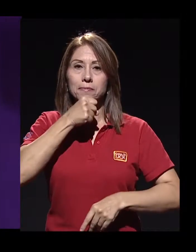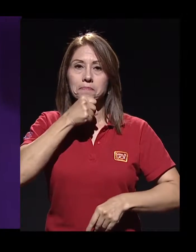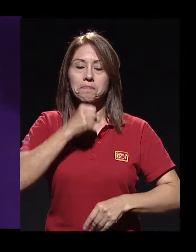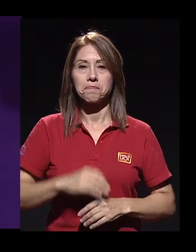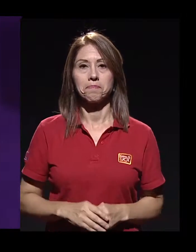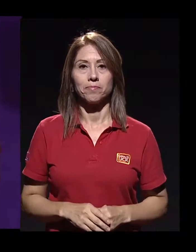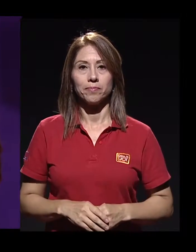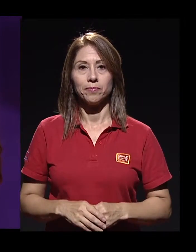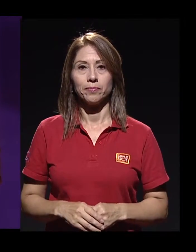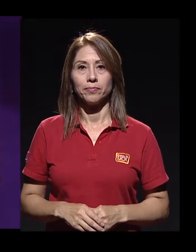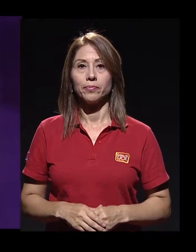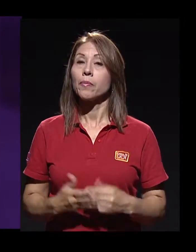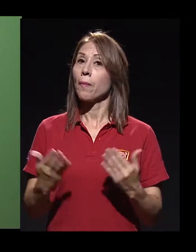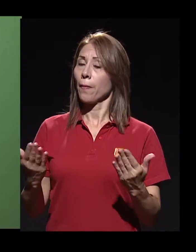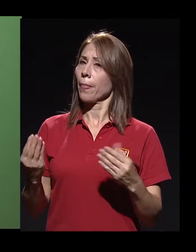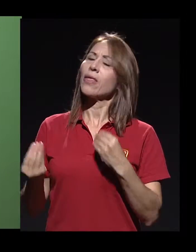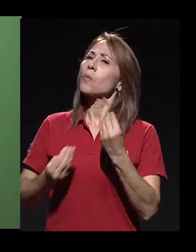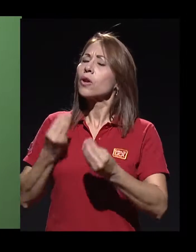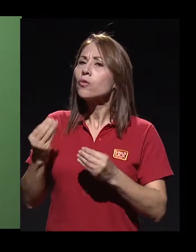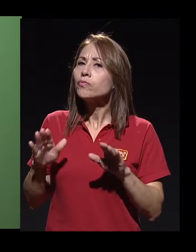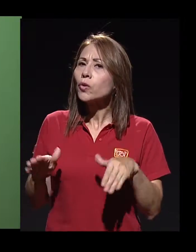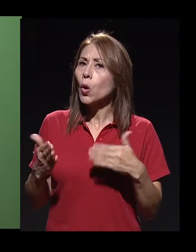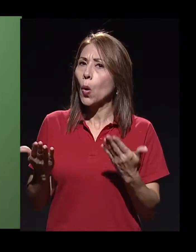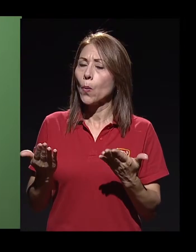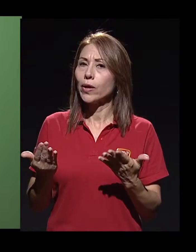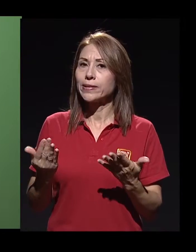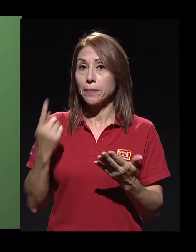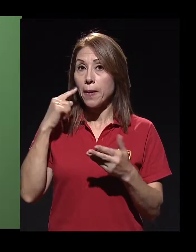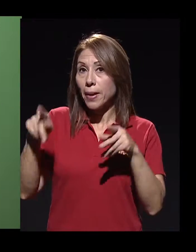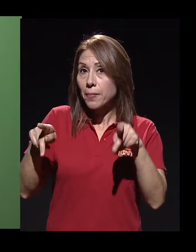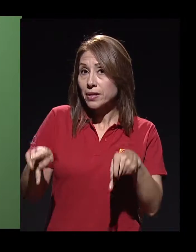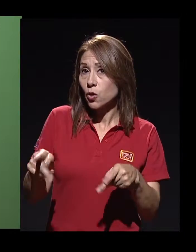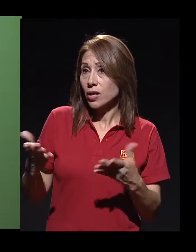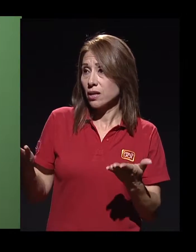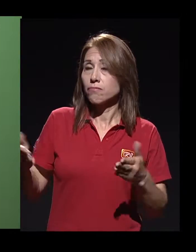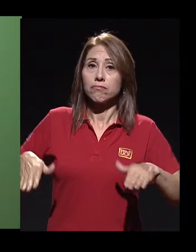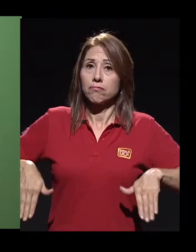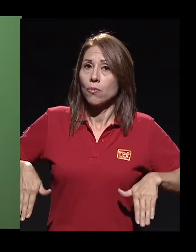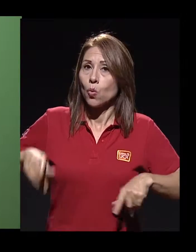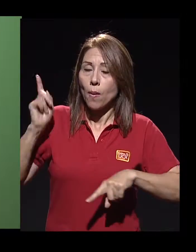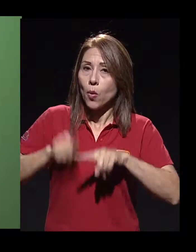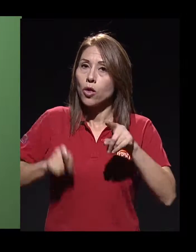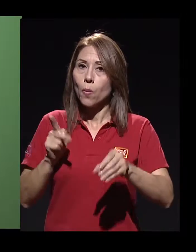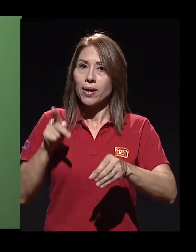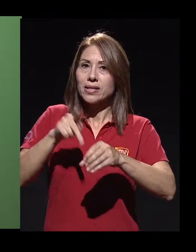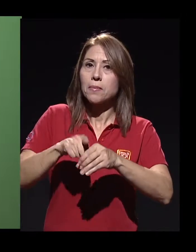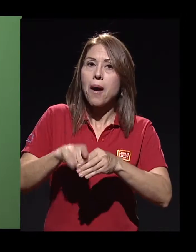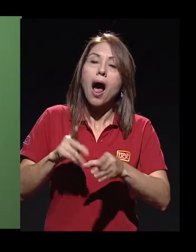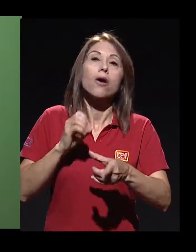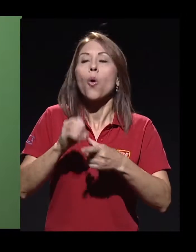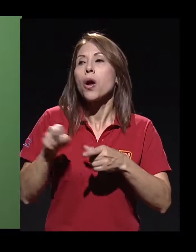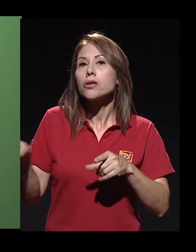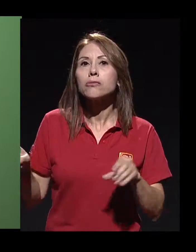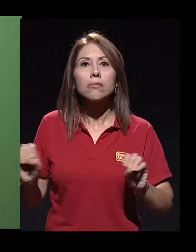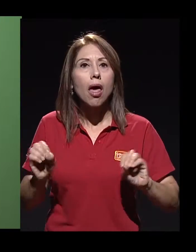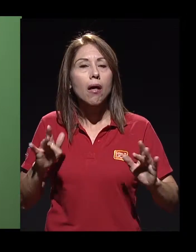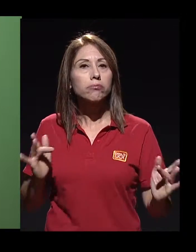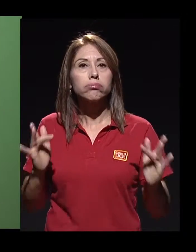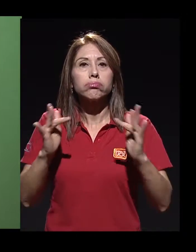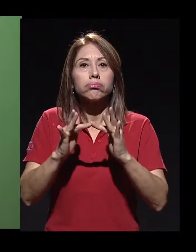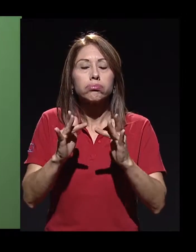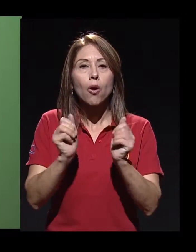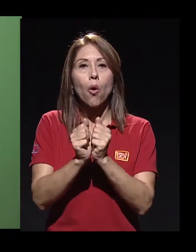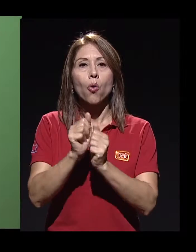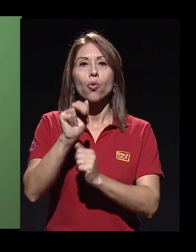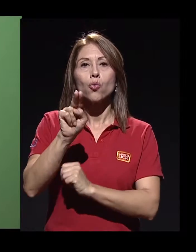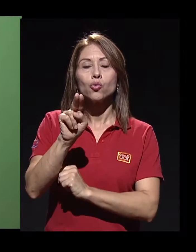mayores. Así es. ¿Cómo es, doña Alicia? También, para personas que no han podido participar o de repente no tienen contacto con